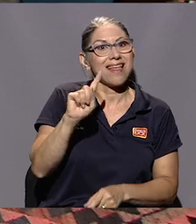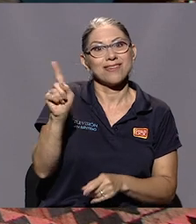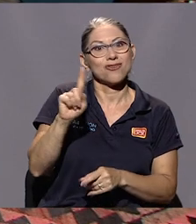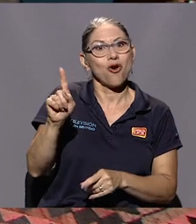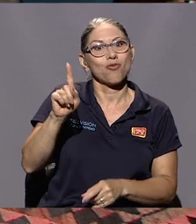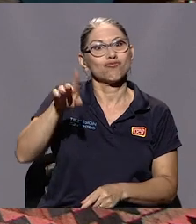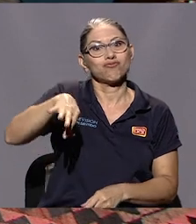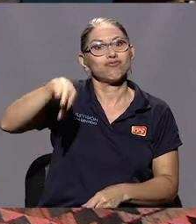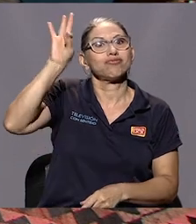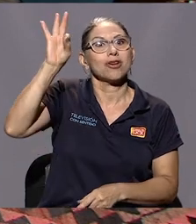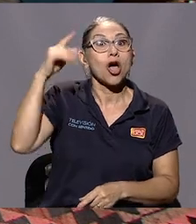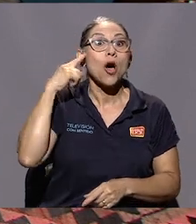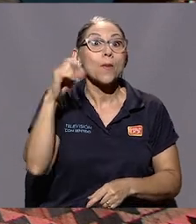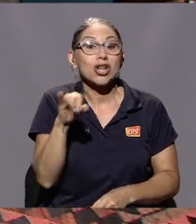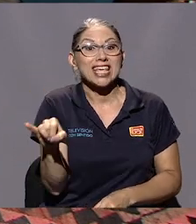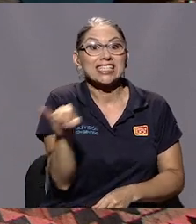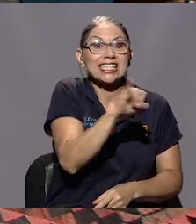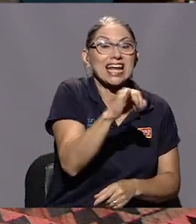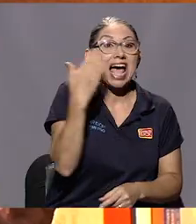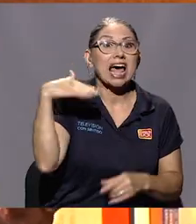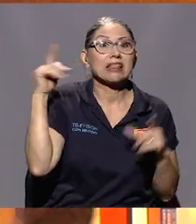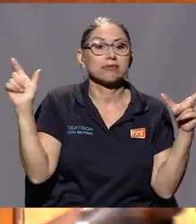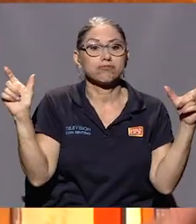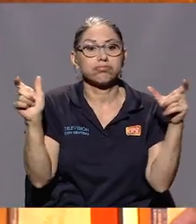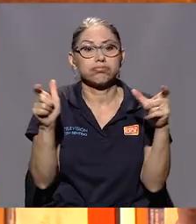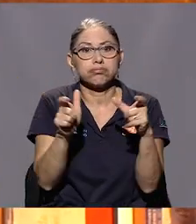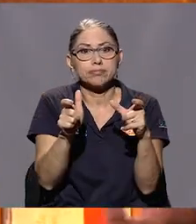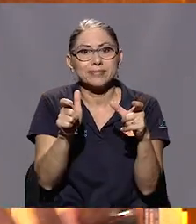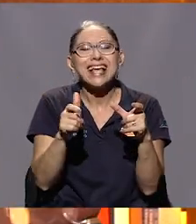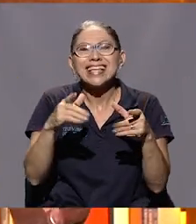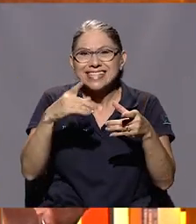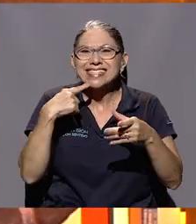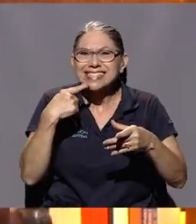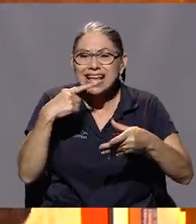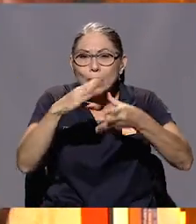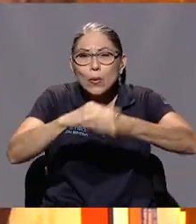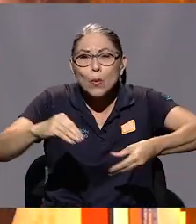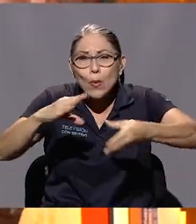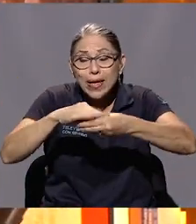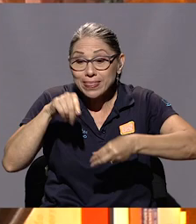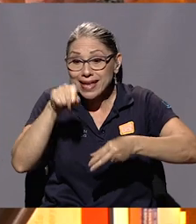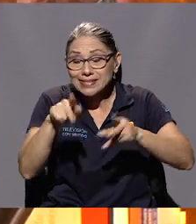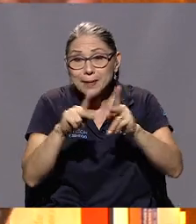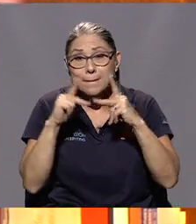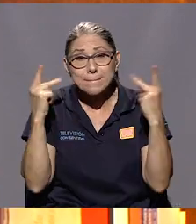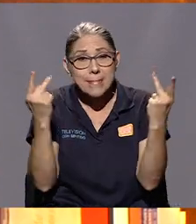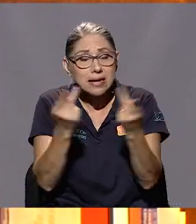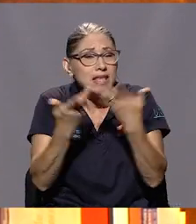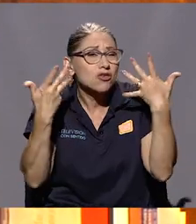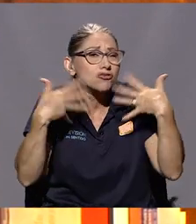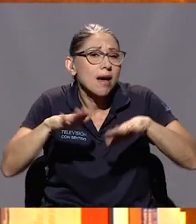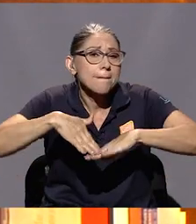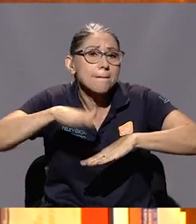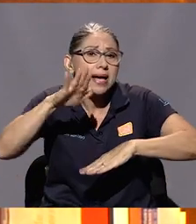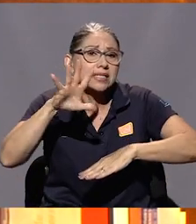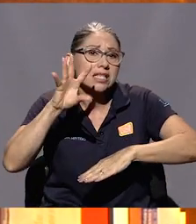estaba muy diezmada la izquierda. ¿Ustedes cuenten? El espectáculo que se había dado es que un partido que ya había cumplido más de 50